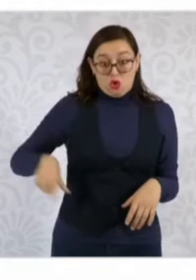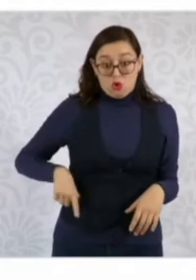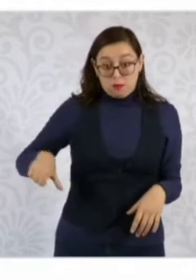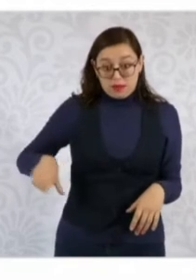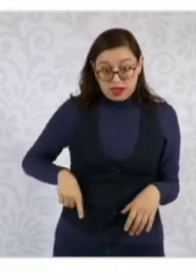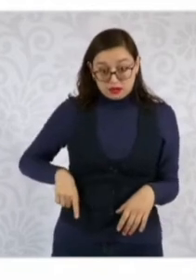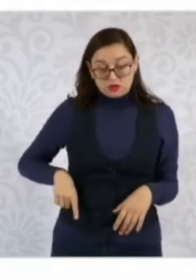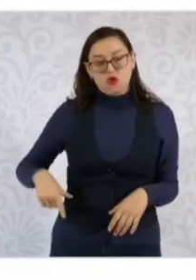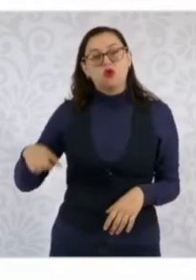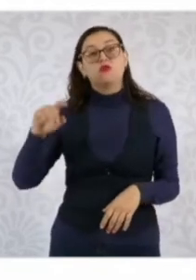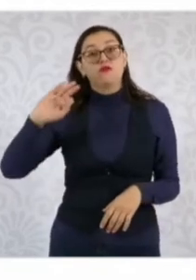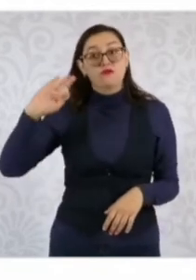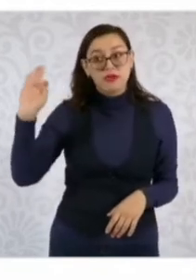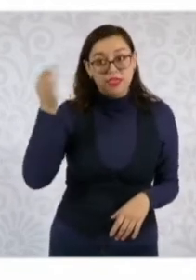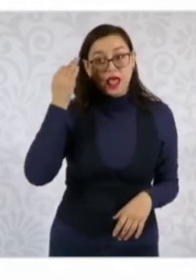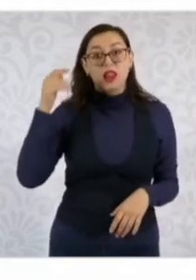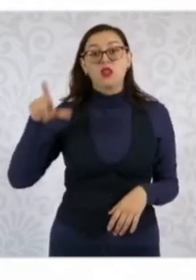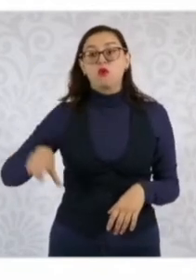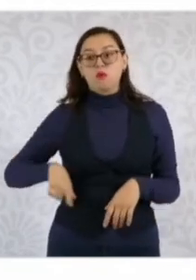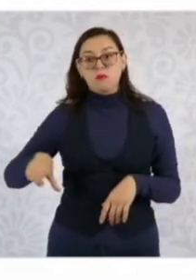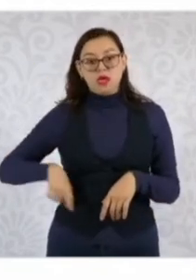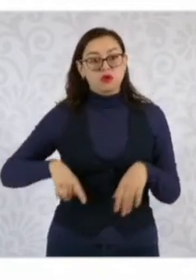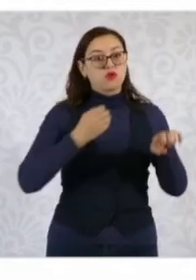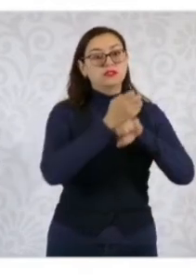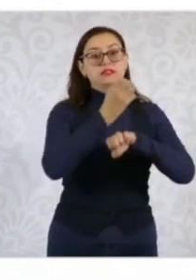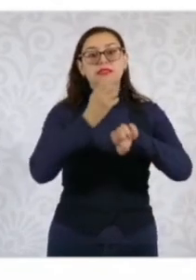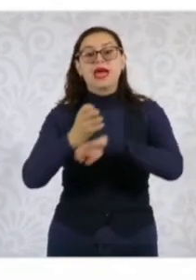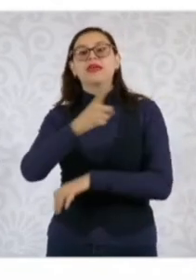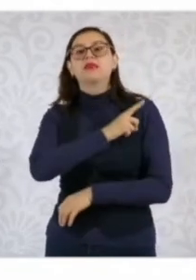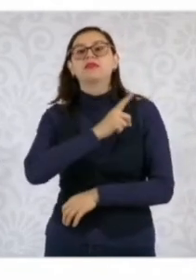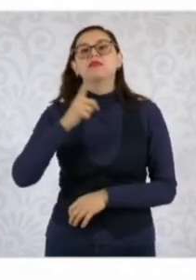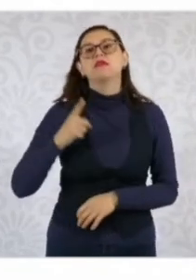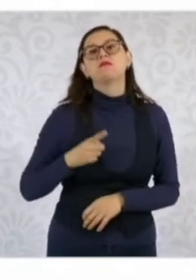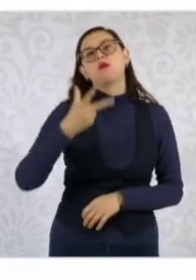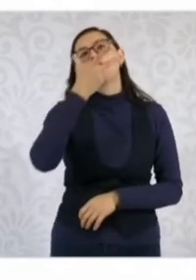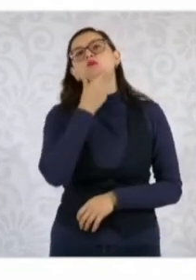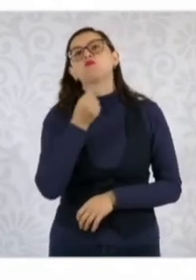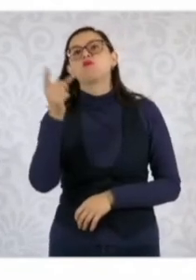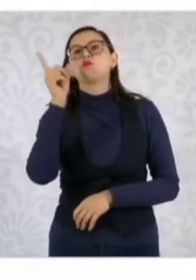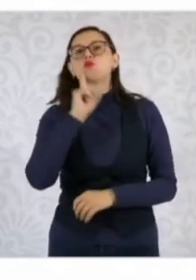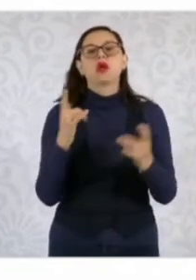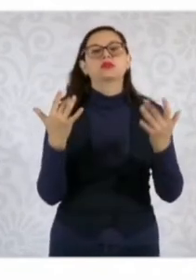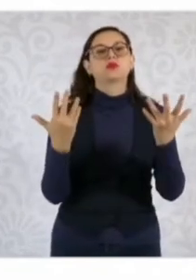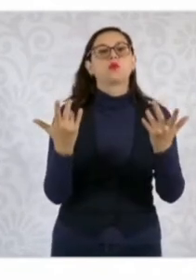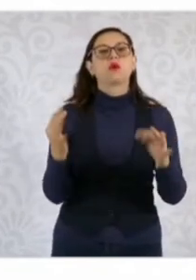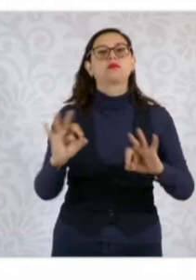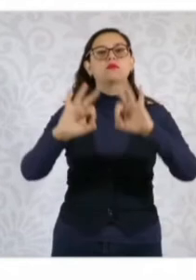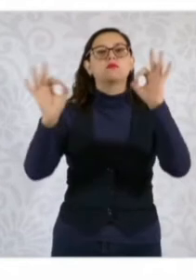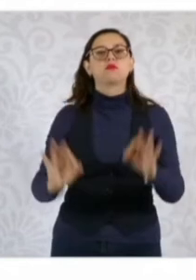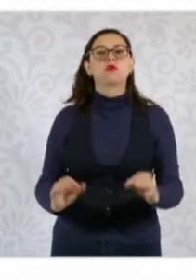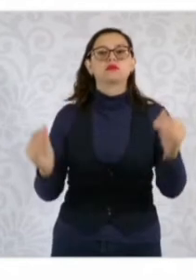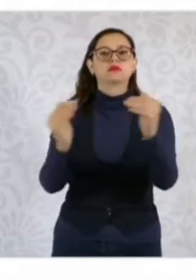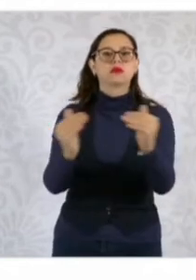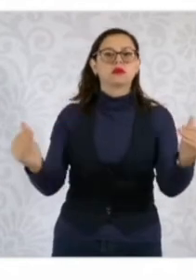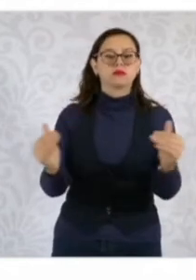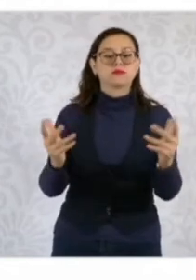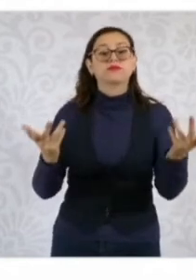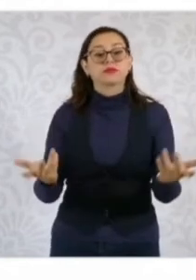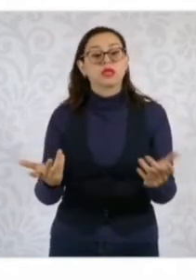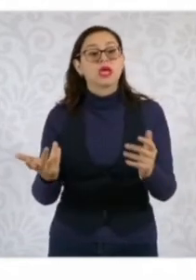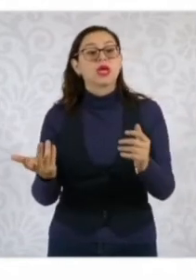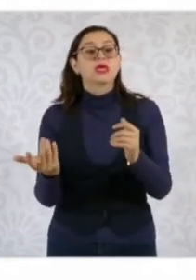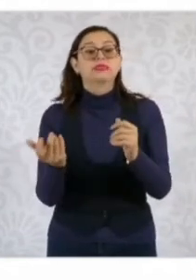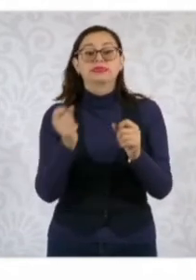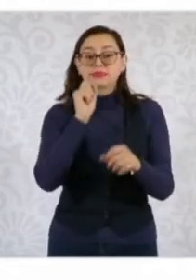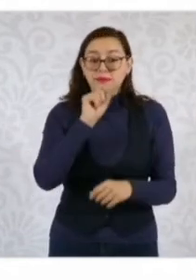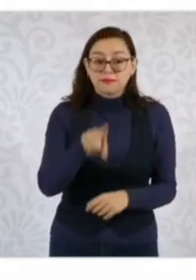federal y local, es decir, gabinetes paritarios en todos los gobiernos. Se fortalecen medidas de protección para las